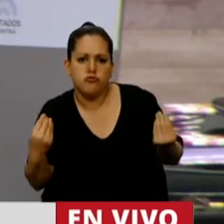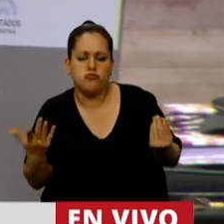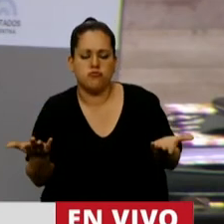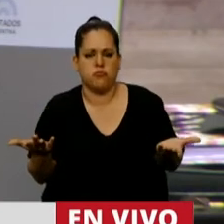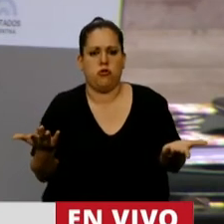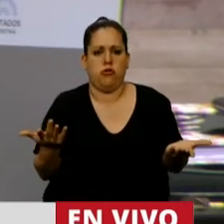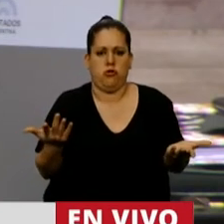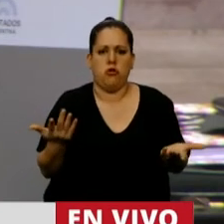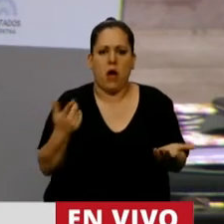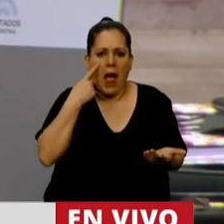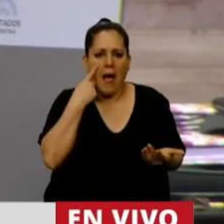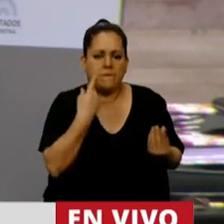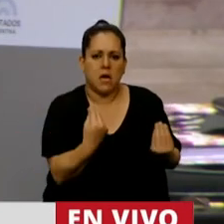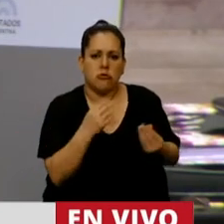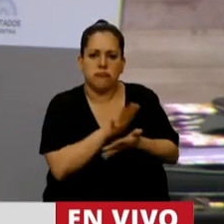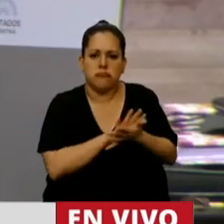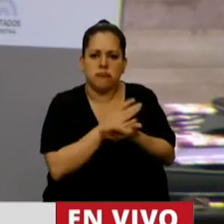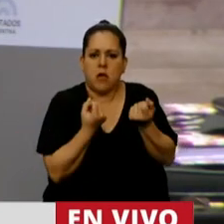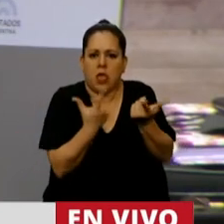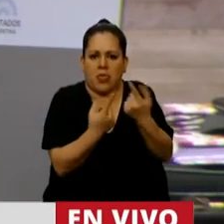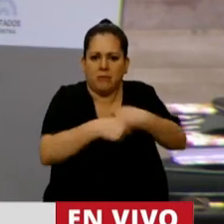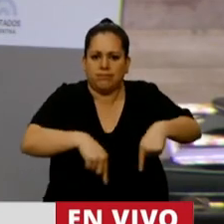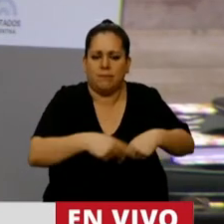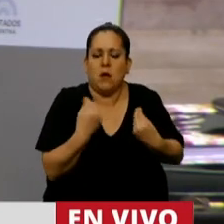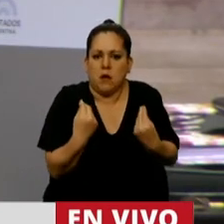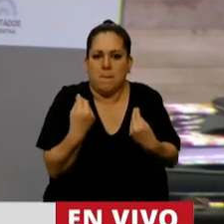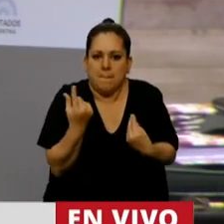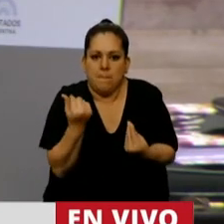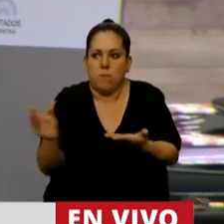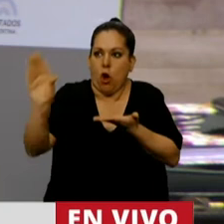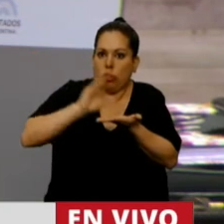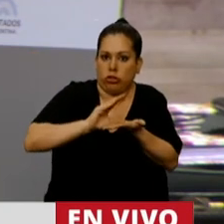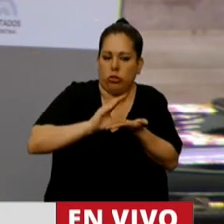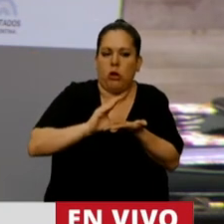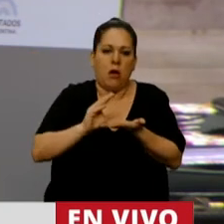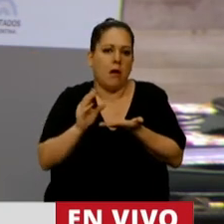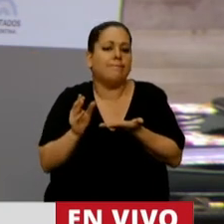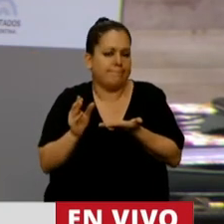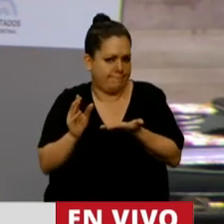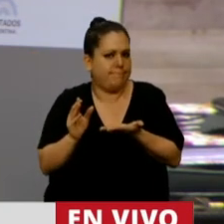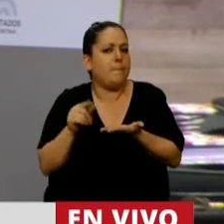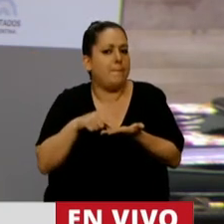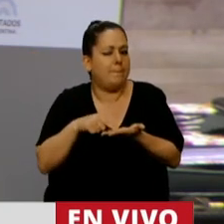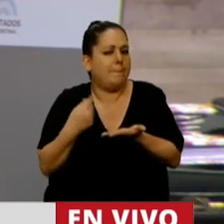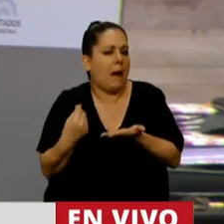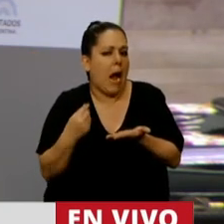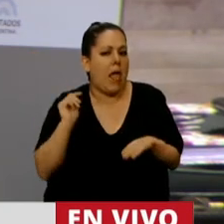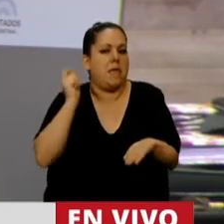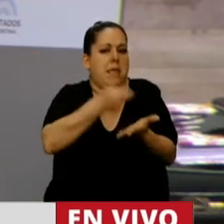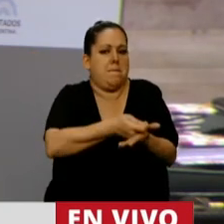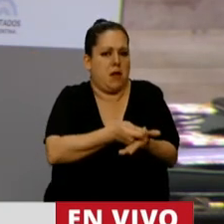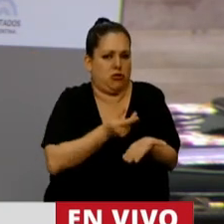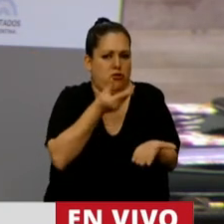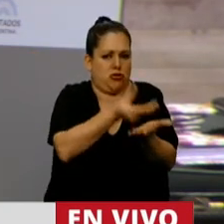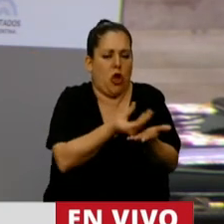las voluntades con sus montos, con lo que significa la inversión en términos de